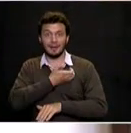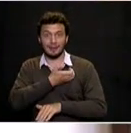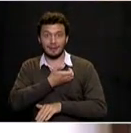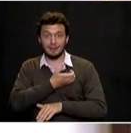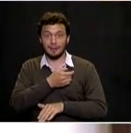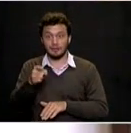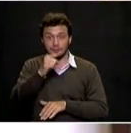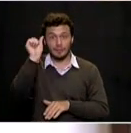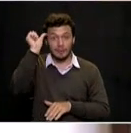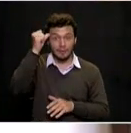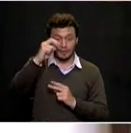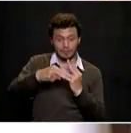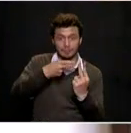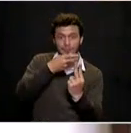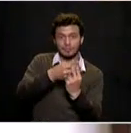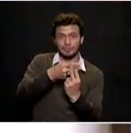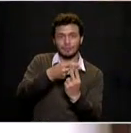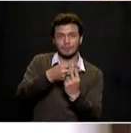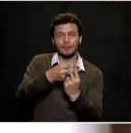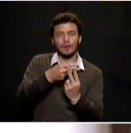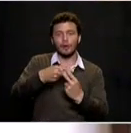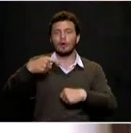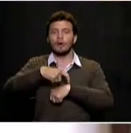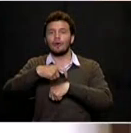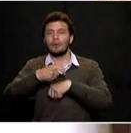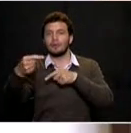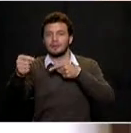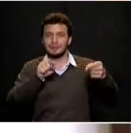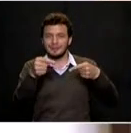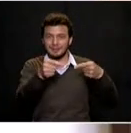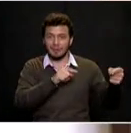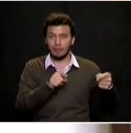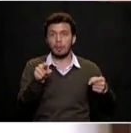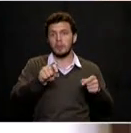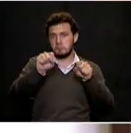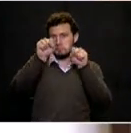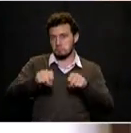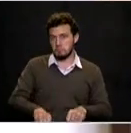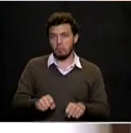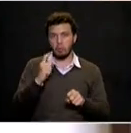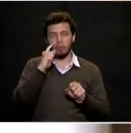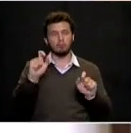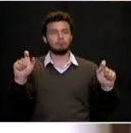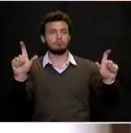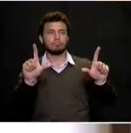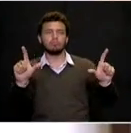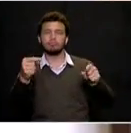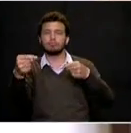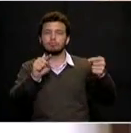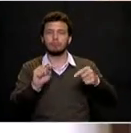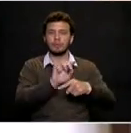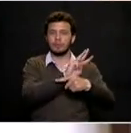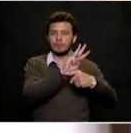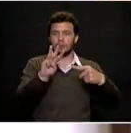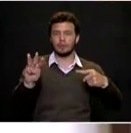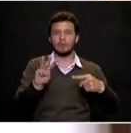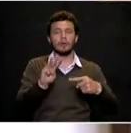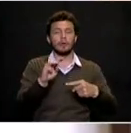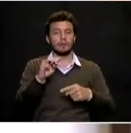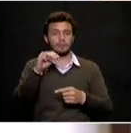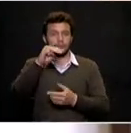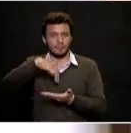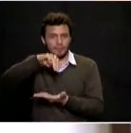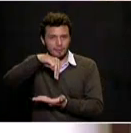Hashtag, numeralahora del debate. Usted nos puede sintonizar también en www.tlmedellin.tv y en www